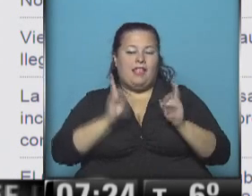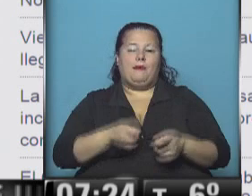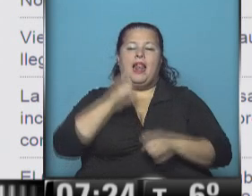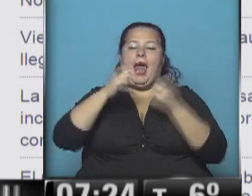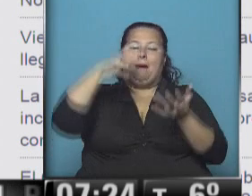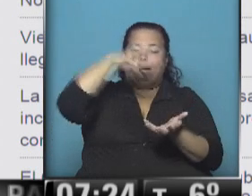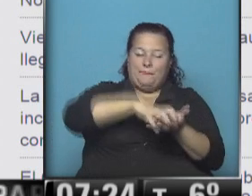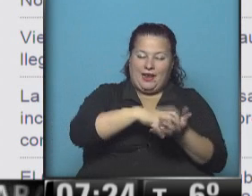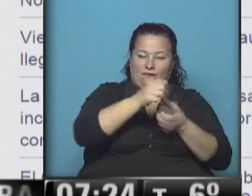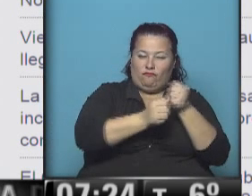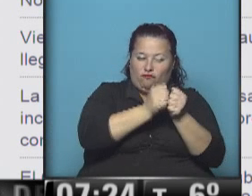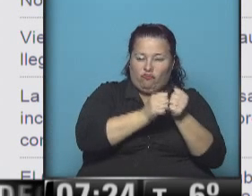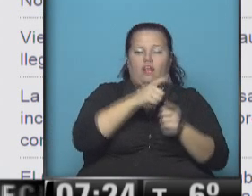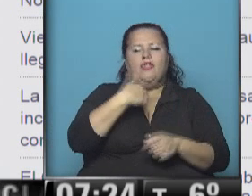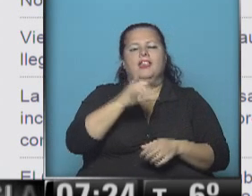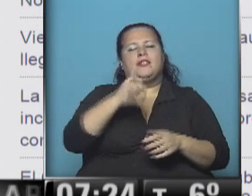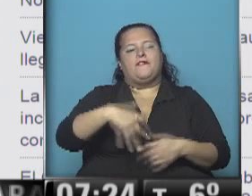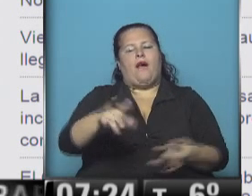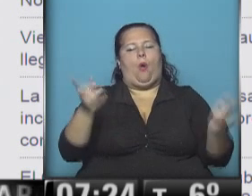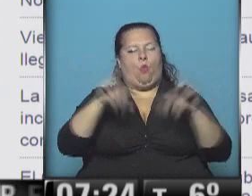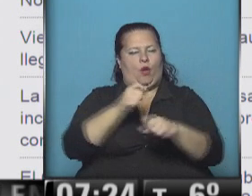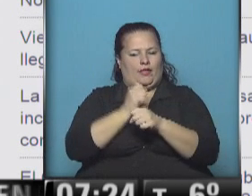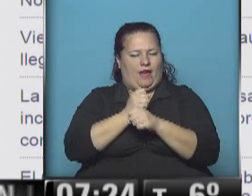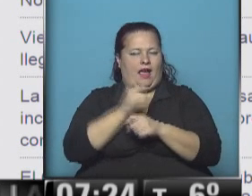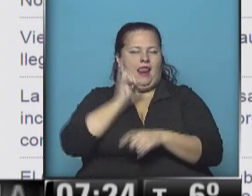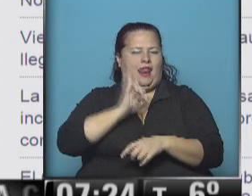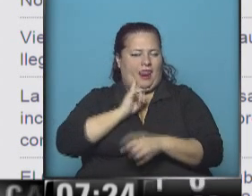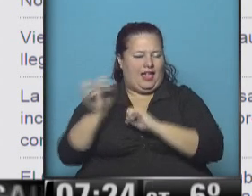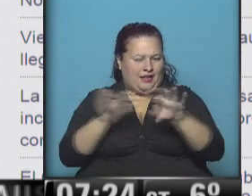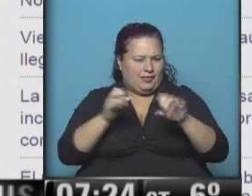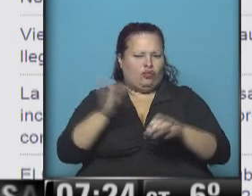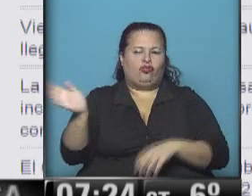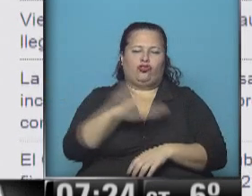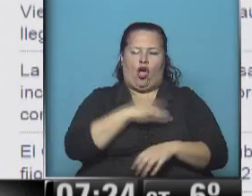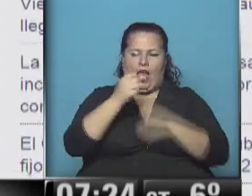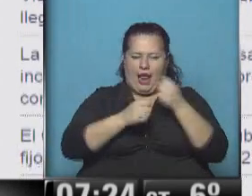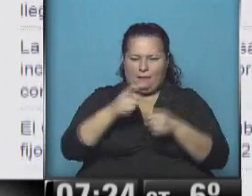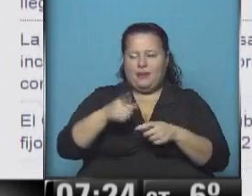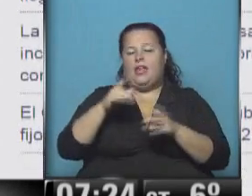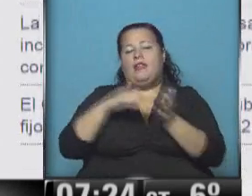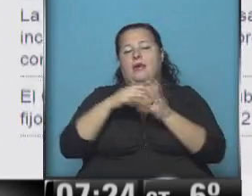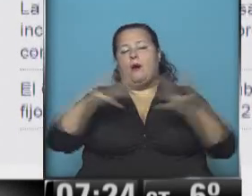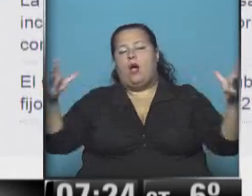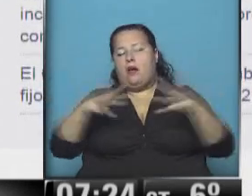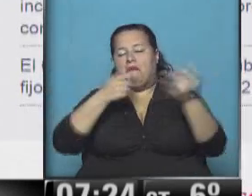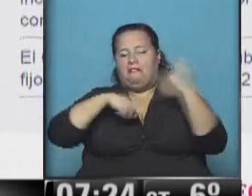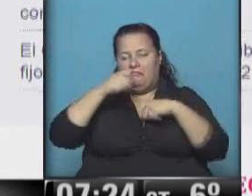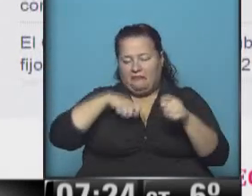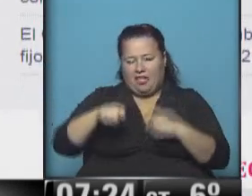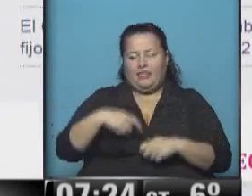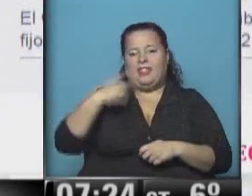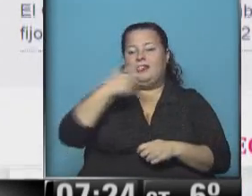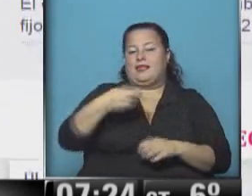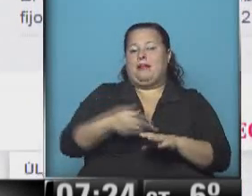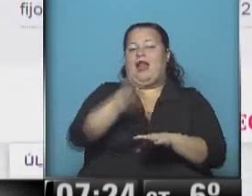plantas procesadoras se comprometen a normalizar la recepción de leche de todos los tambos de acuerdo a los volúmenes comercializados a la